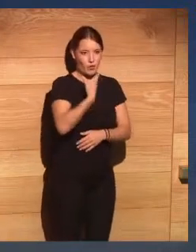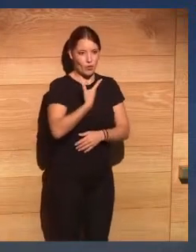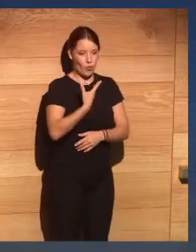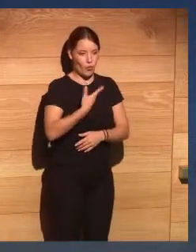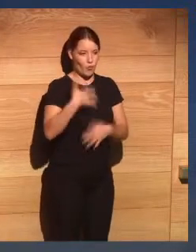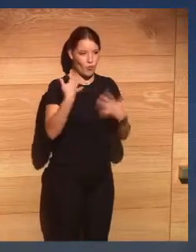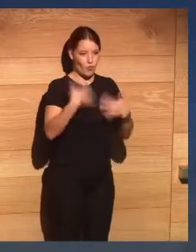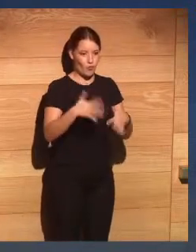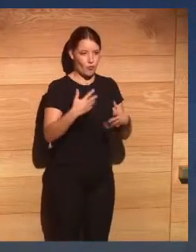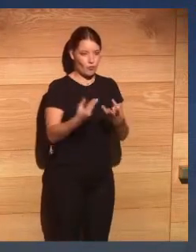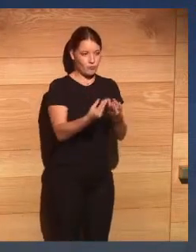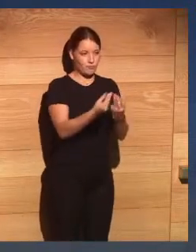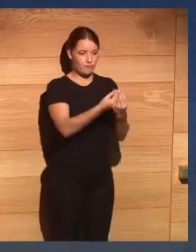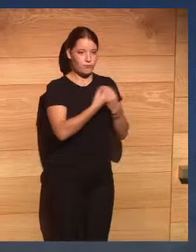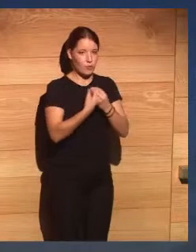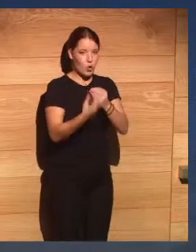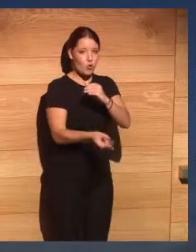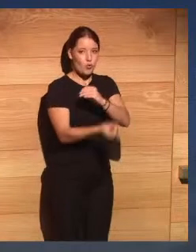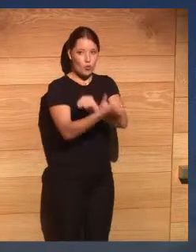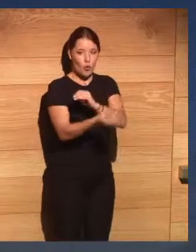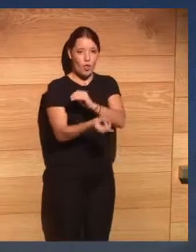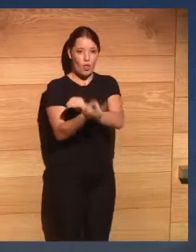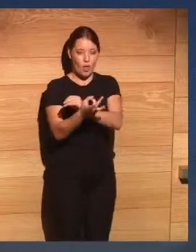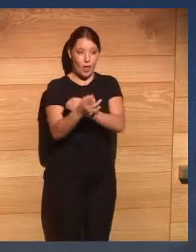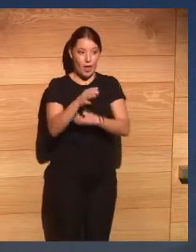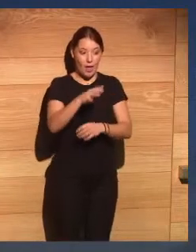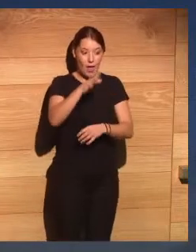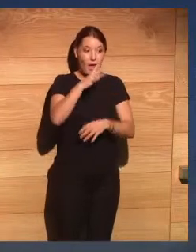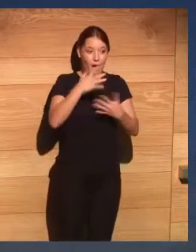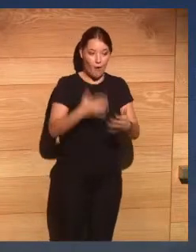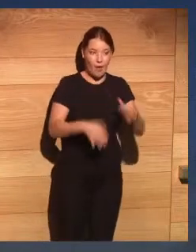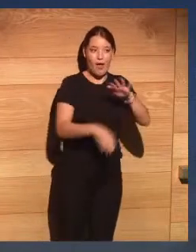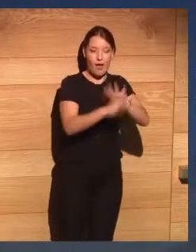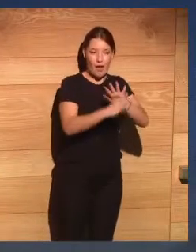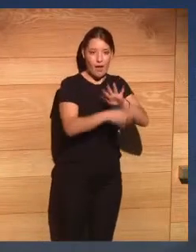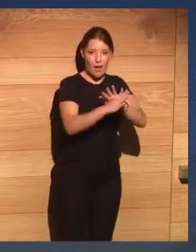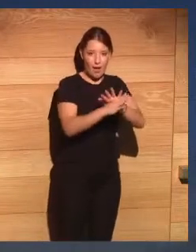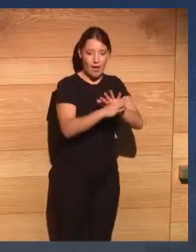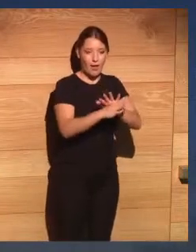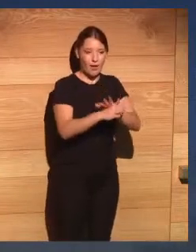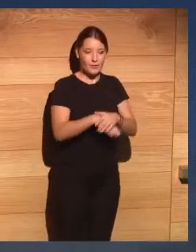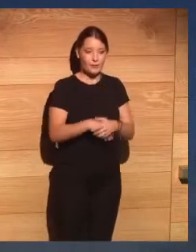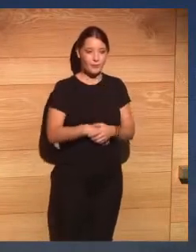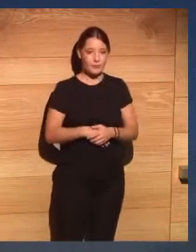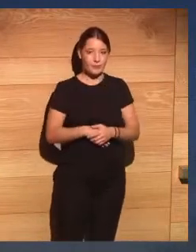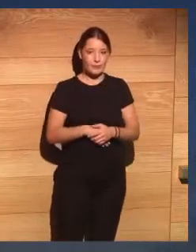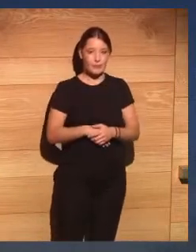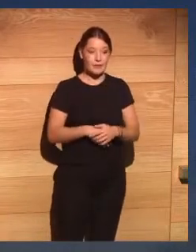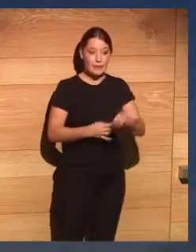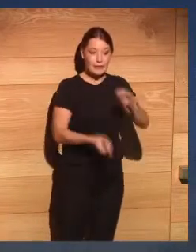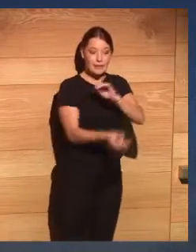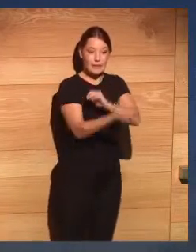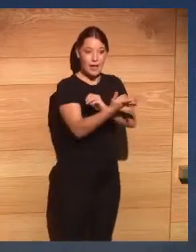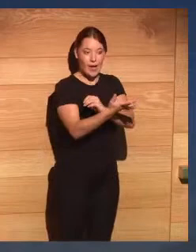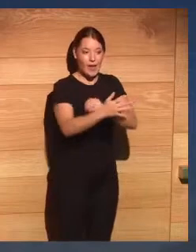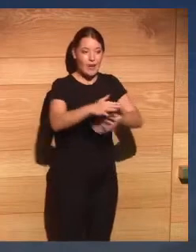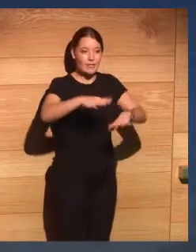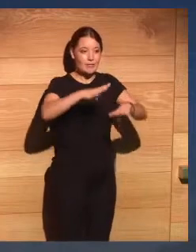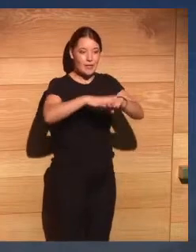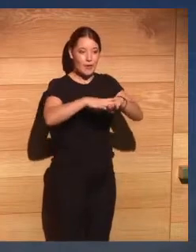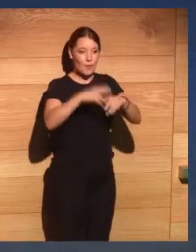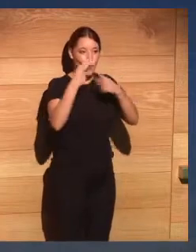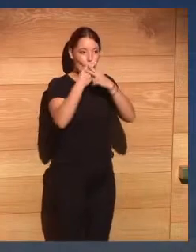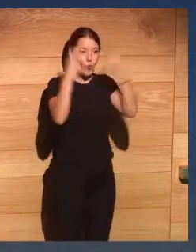dio y yo creo que se sigue dando que crea y estos pocos lo saben la primera red pública de